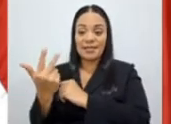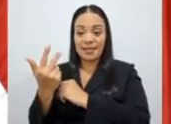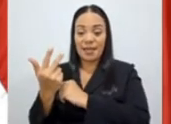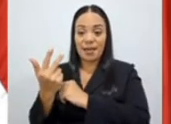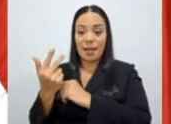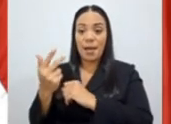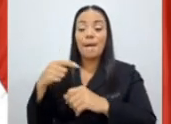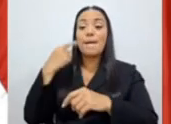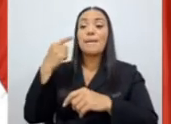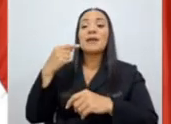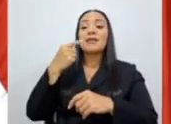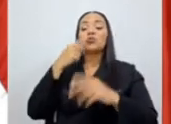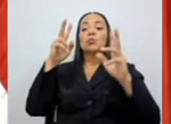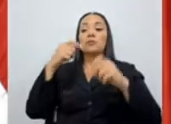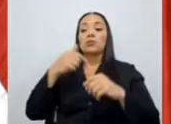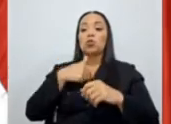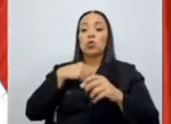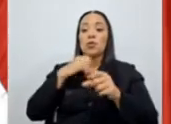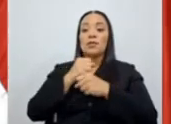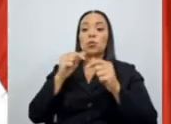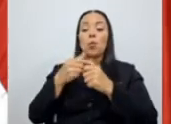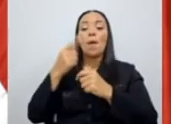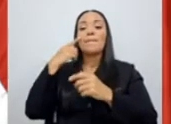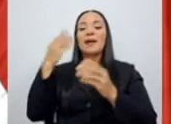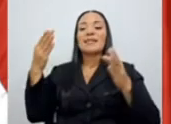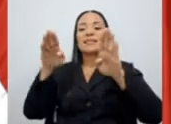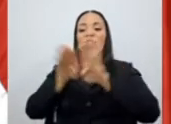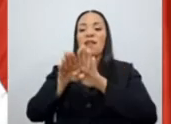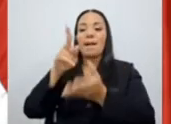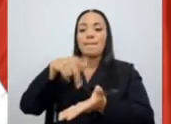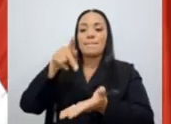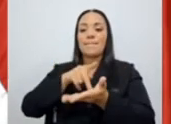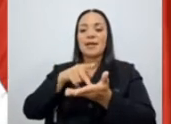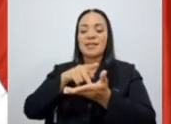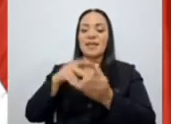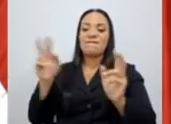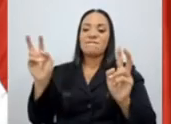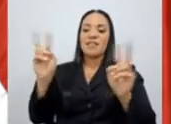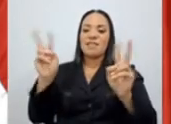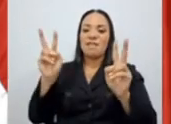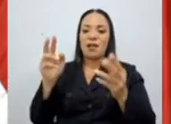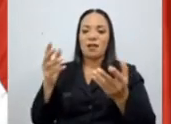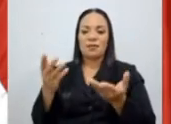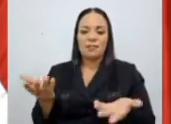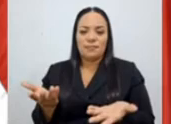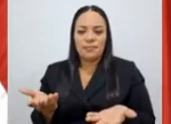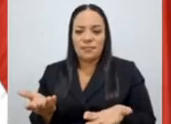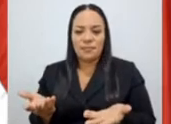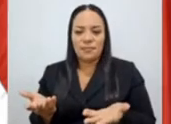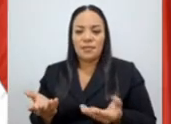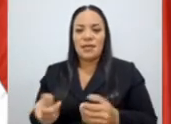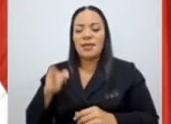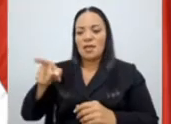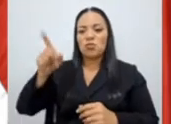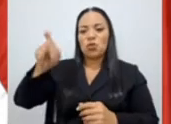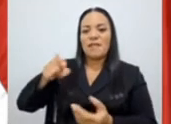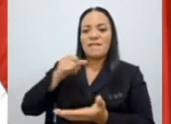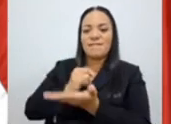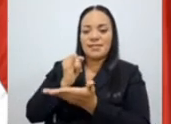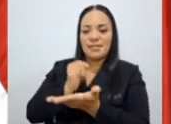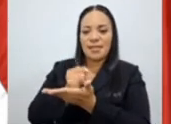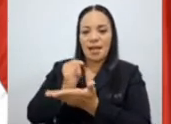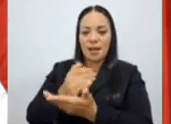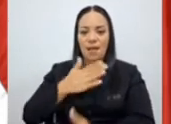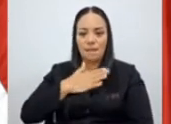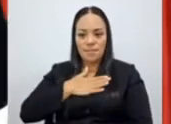el parque viva. Que eso ameritaba investigar al servidor de